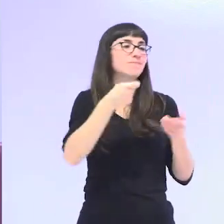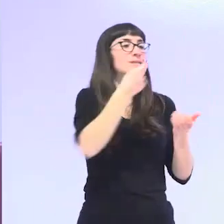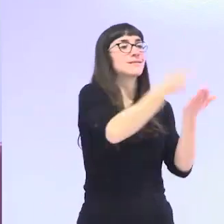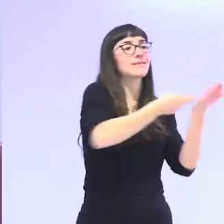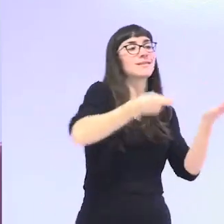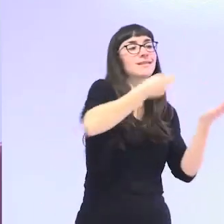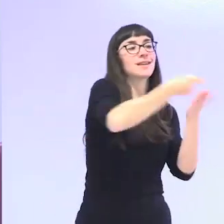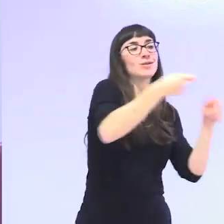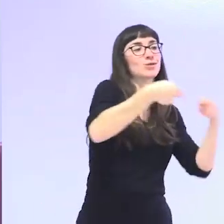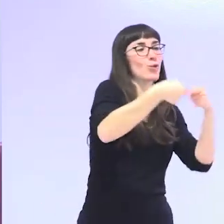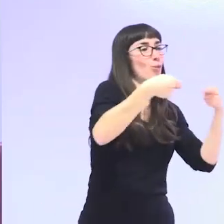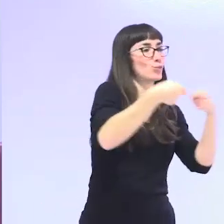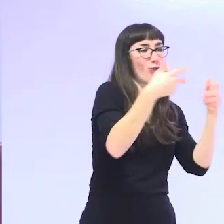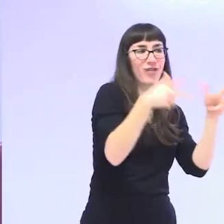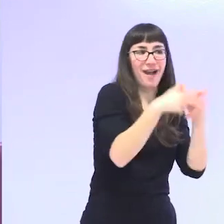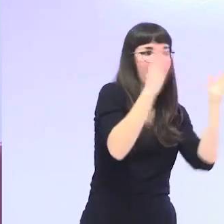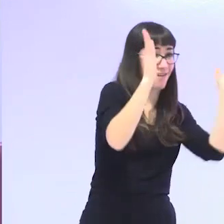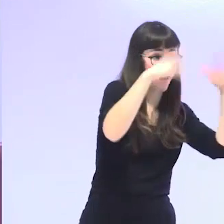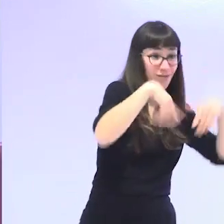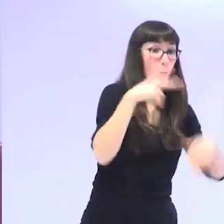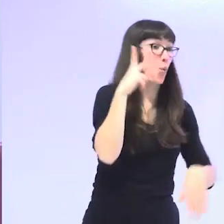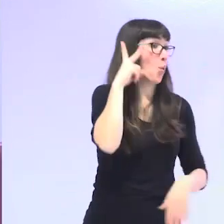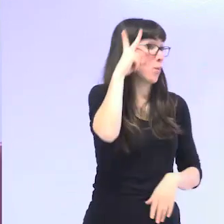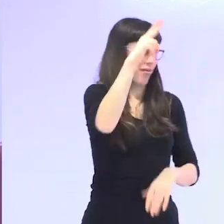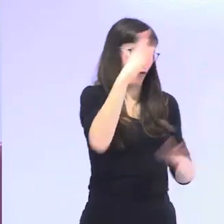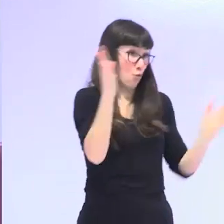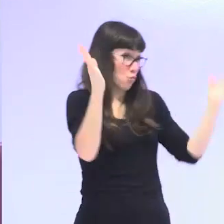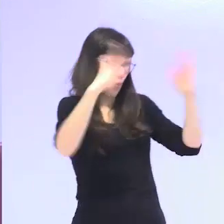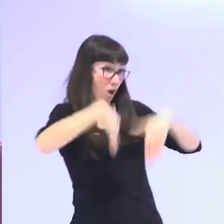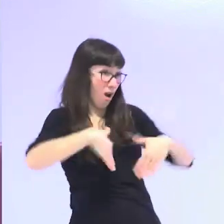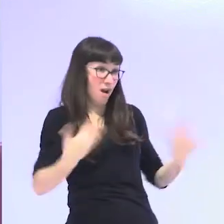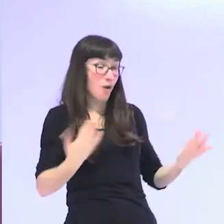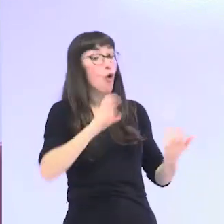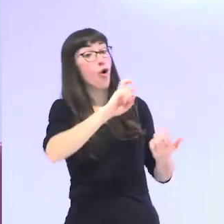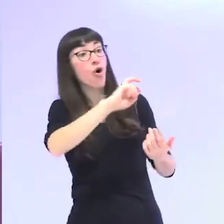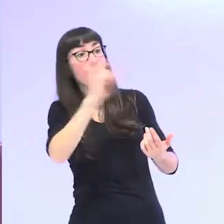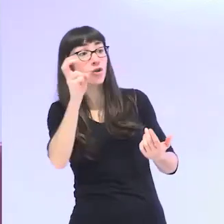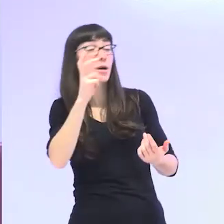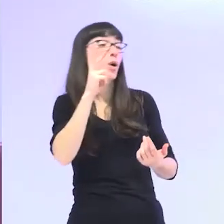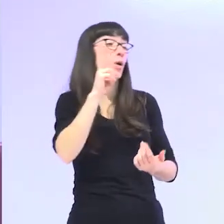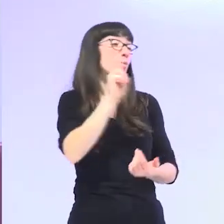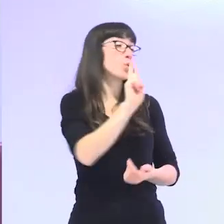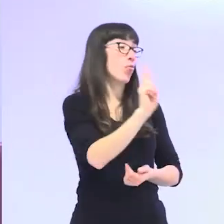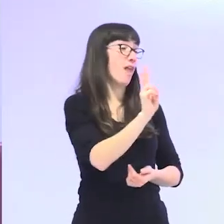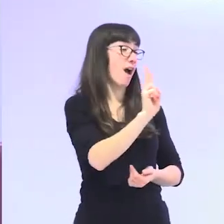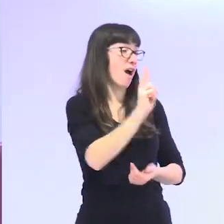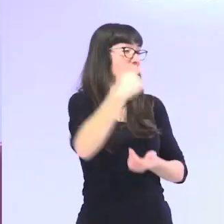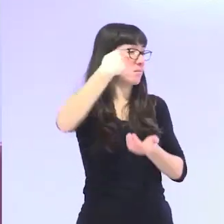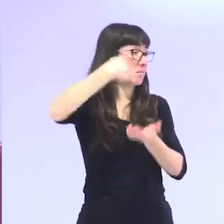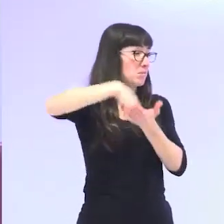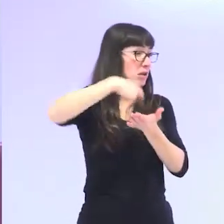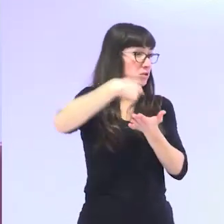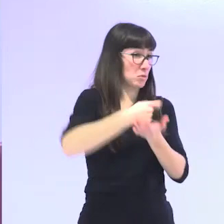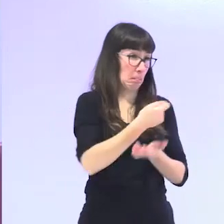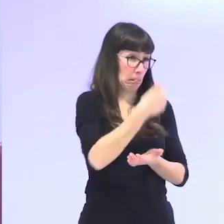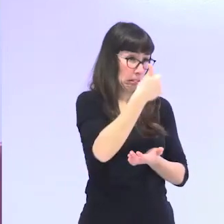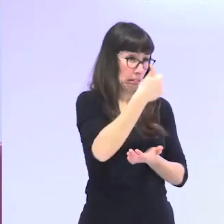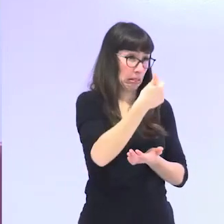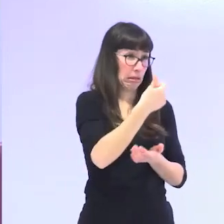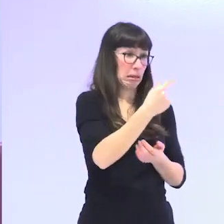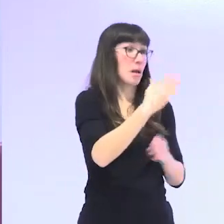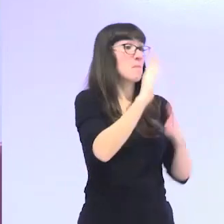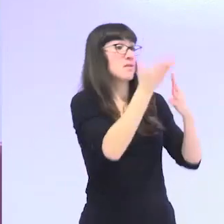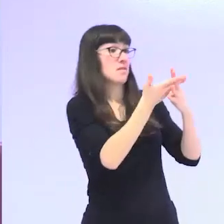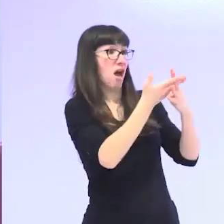y por supuesto no tienen pensiones de jubilación otras muchas porque lo que tienen son pensiones de viudedad que supone el 52%